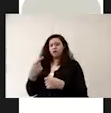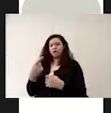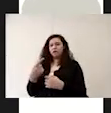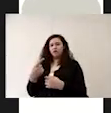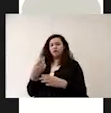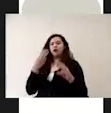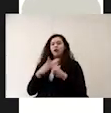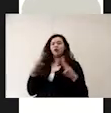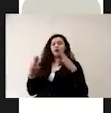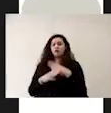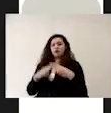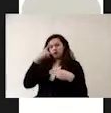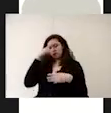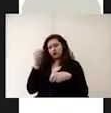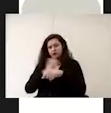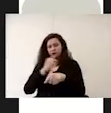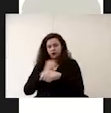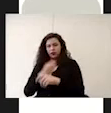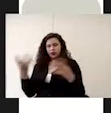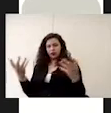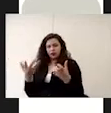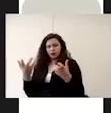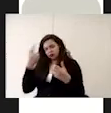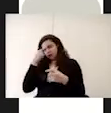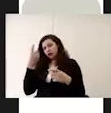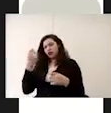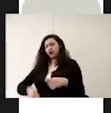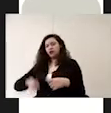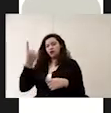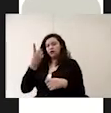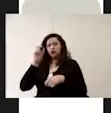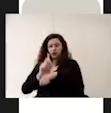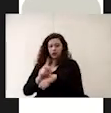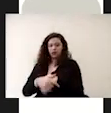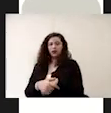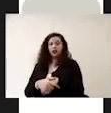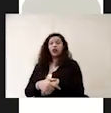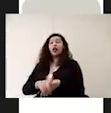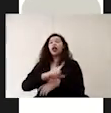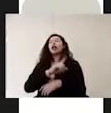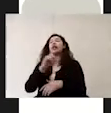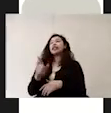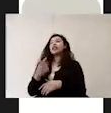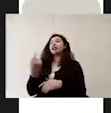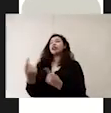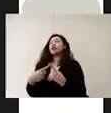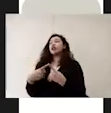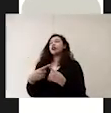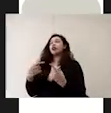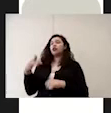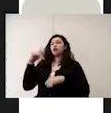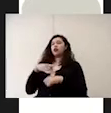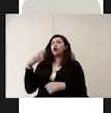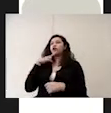que se va a ocupar para la práctica designada para ese día y no deben tocar ni utilizar